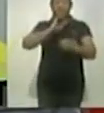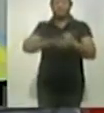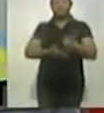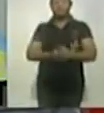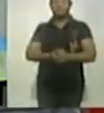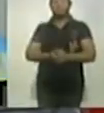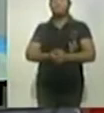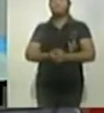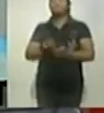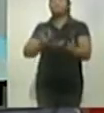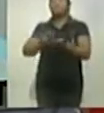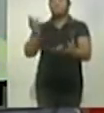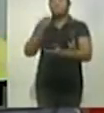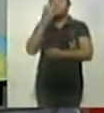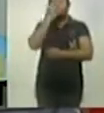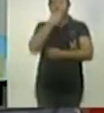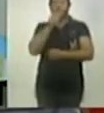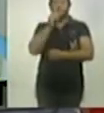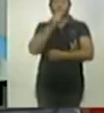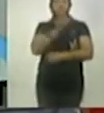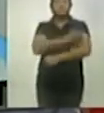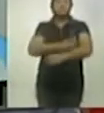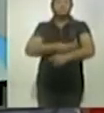Altagracia, que tengas una excelente tarde. Gracias.